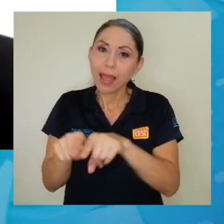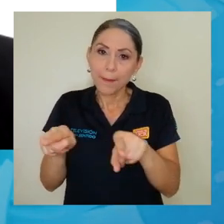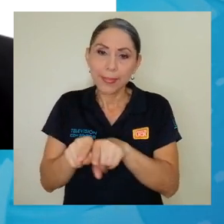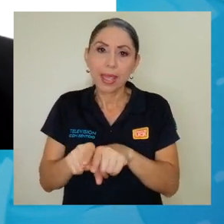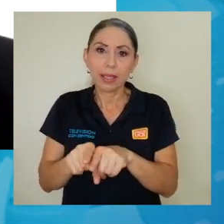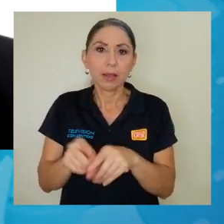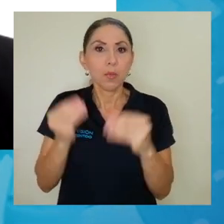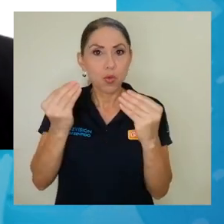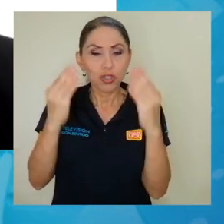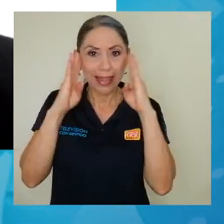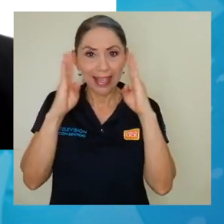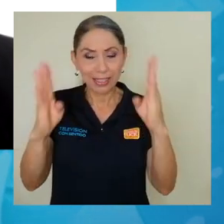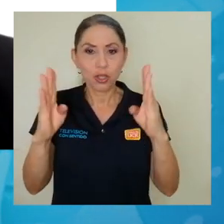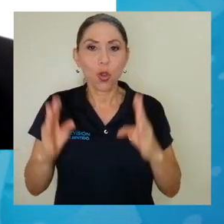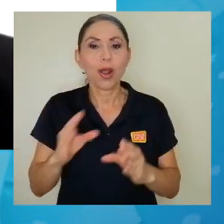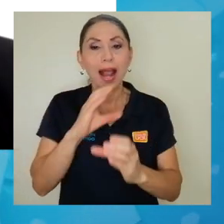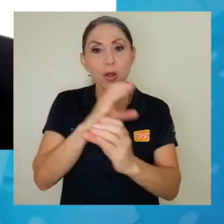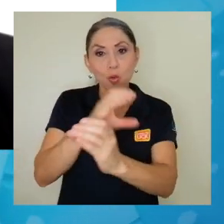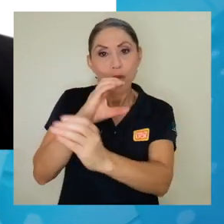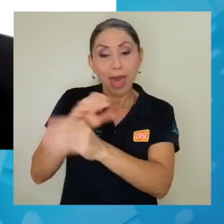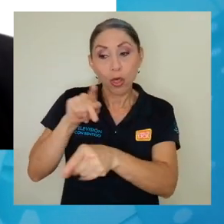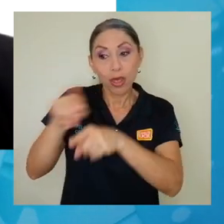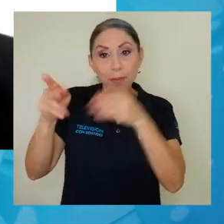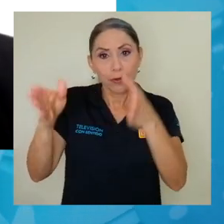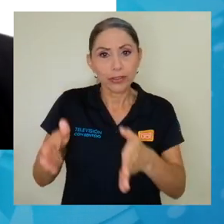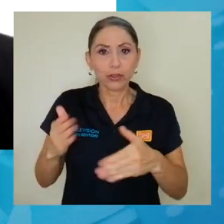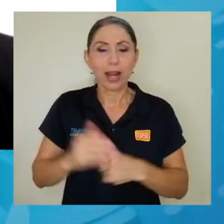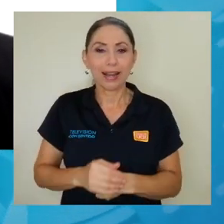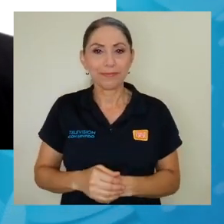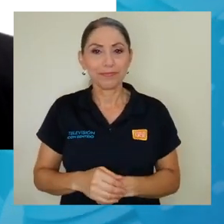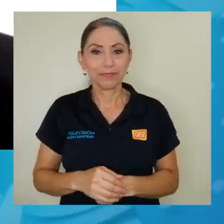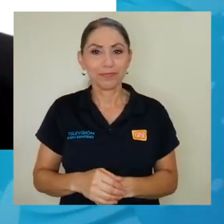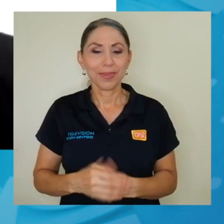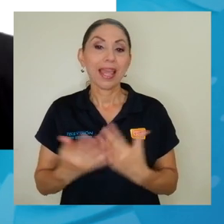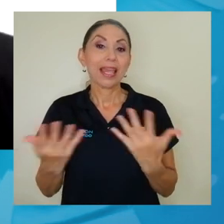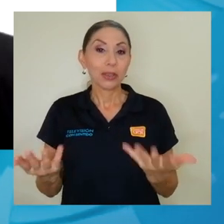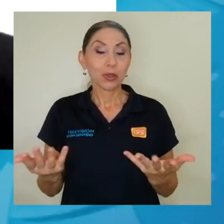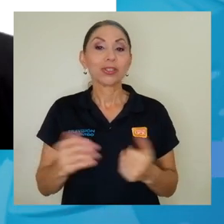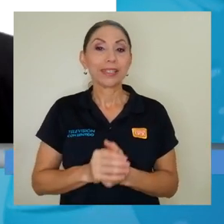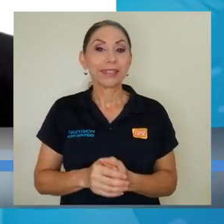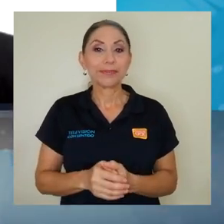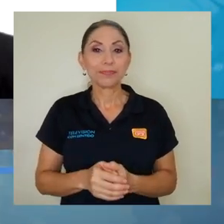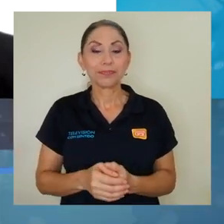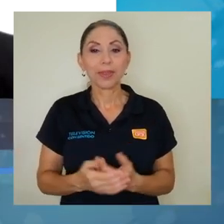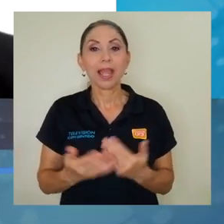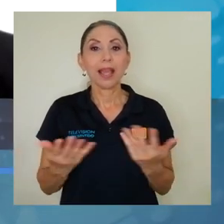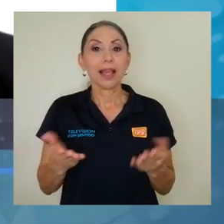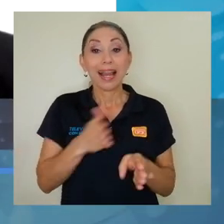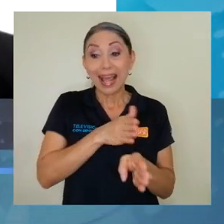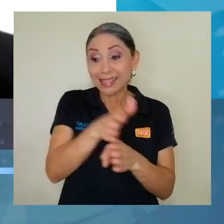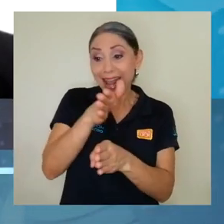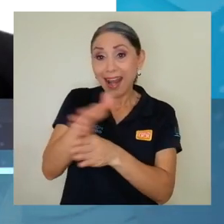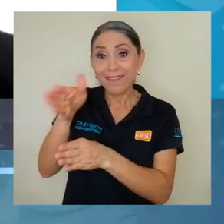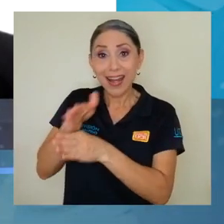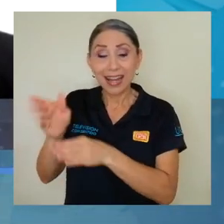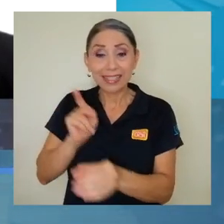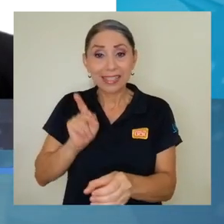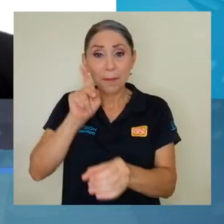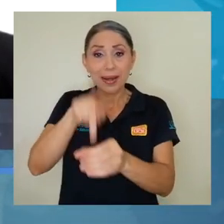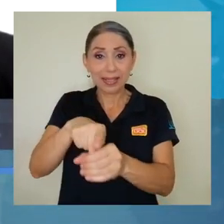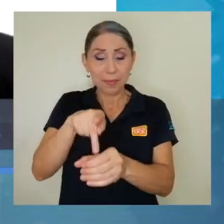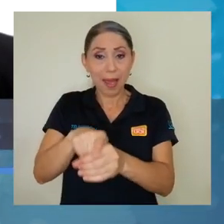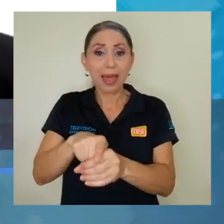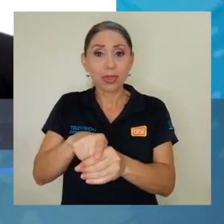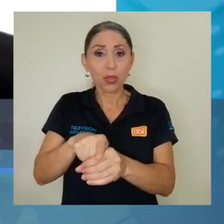pues mucha atención al cuidado del profesional. Entonces, en ese sentido, como te digo, las carreras que están